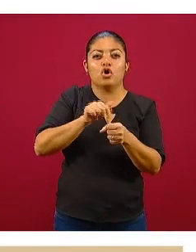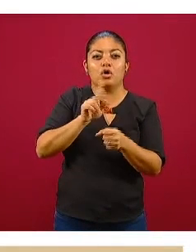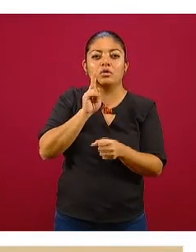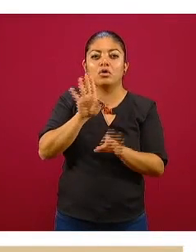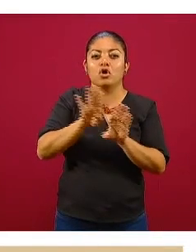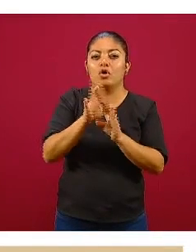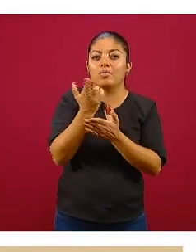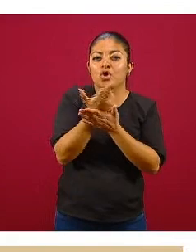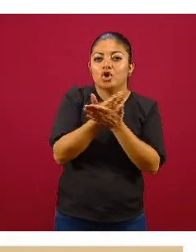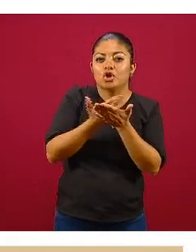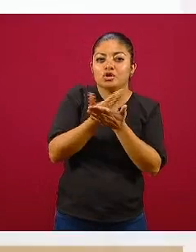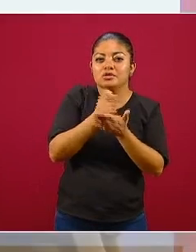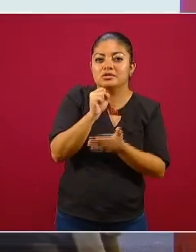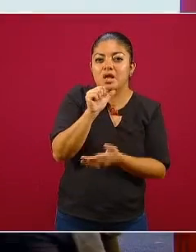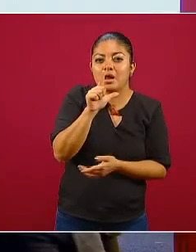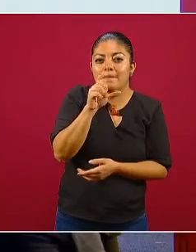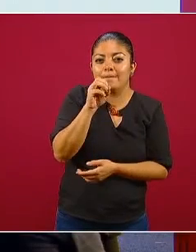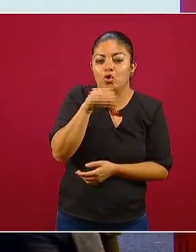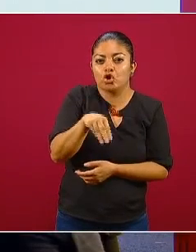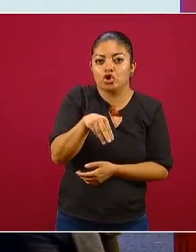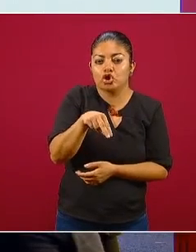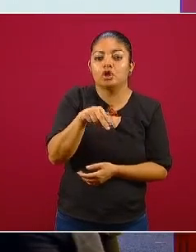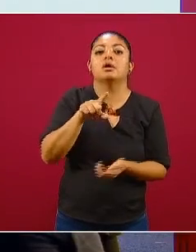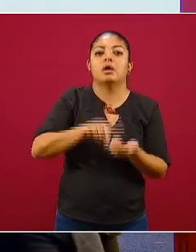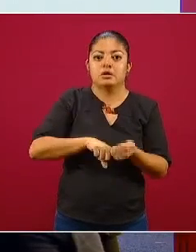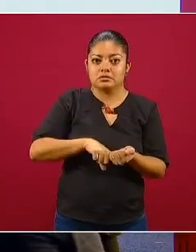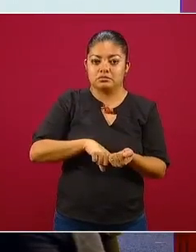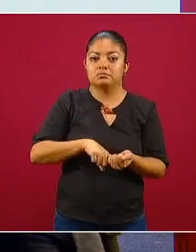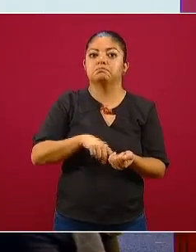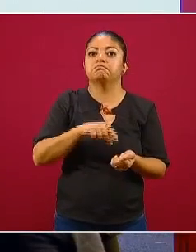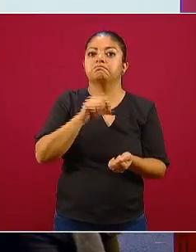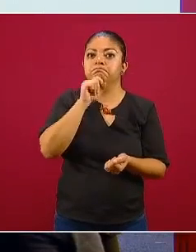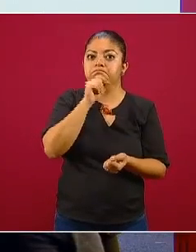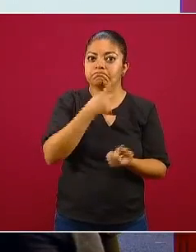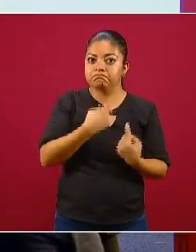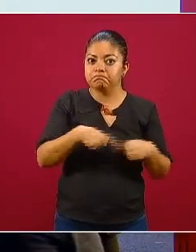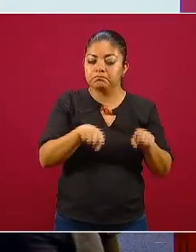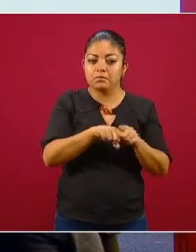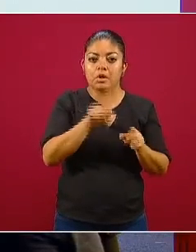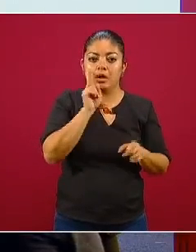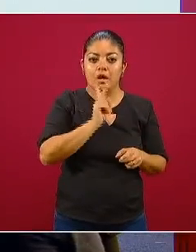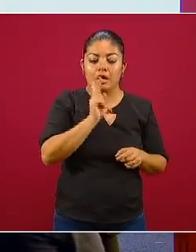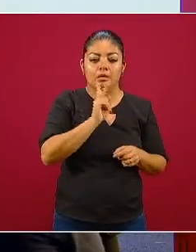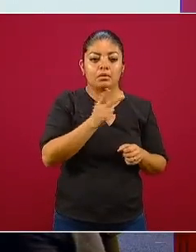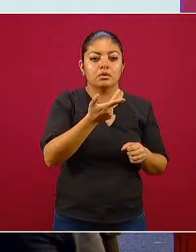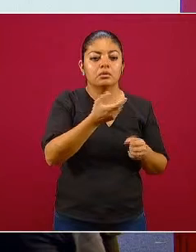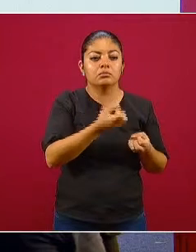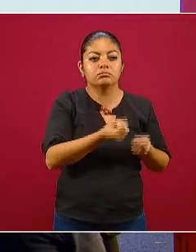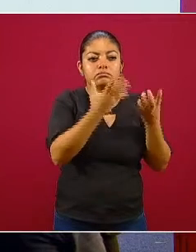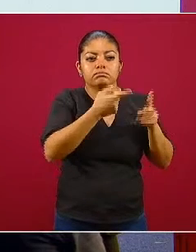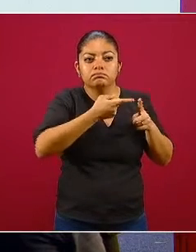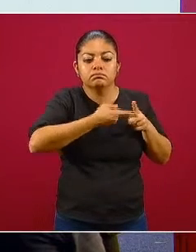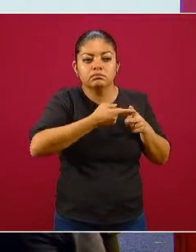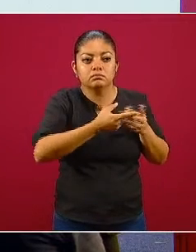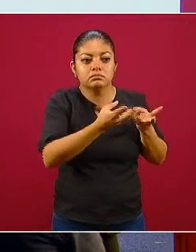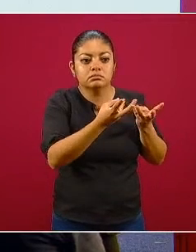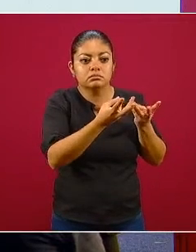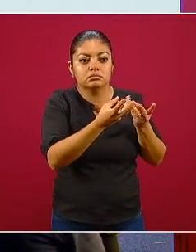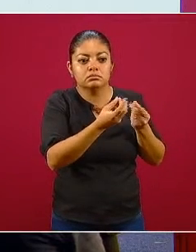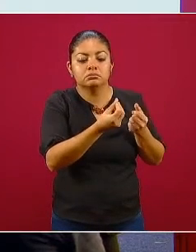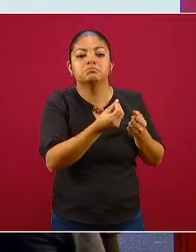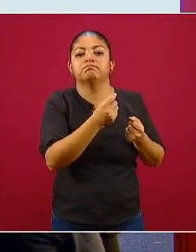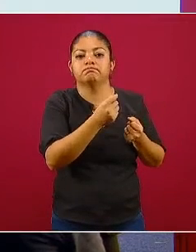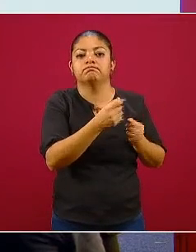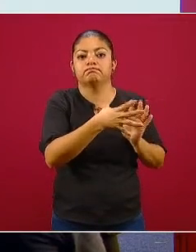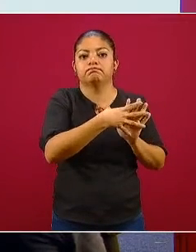rosado, son los casos confirmados que se han documentado con la vigilancia epidemiológica a través